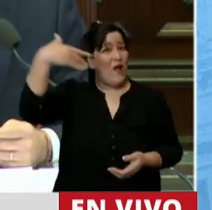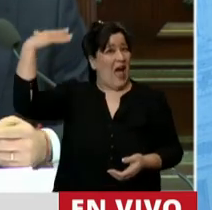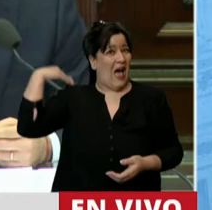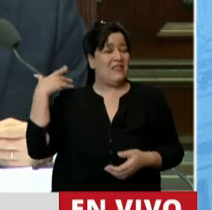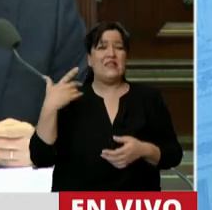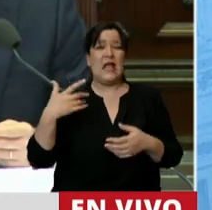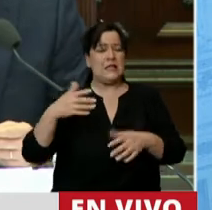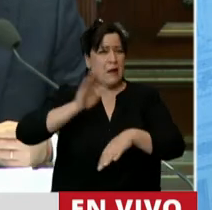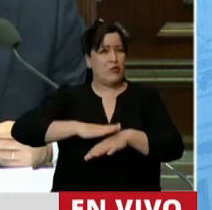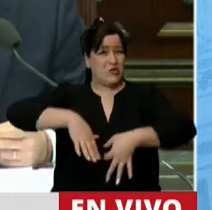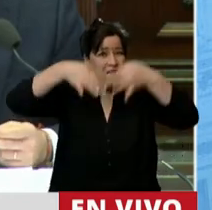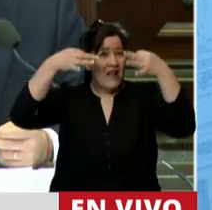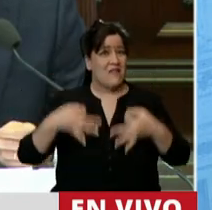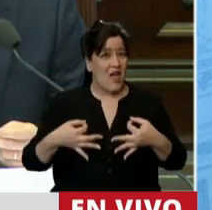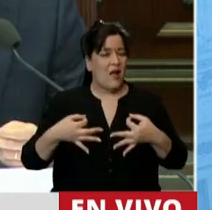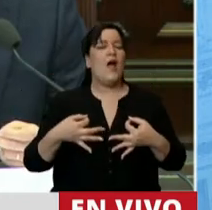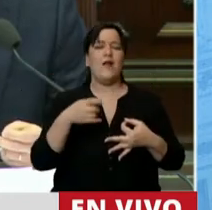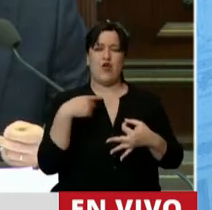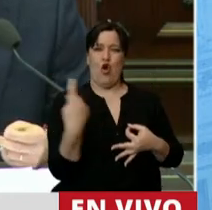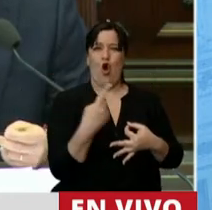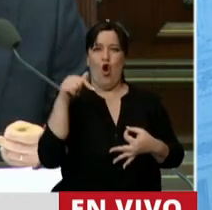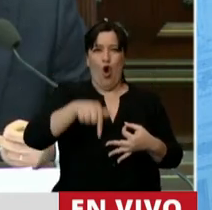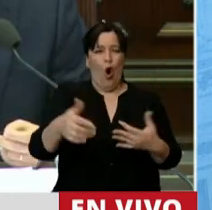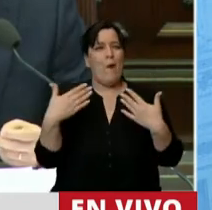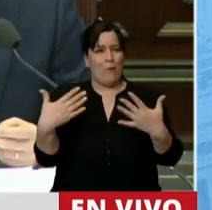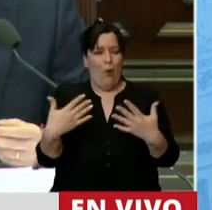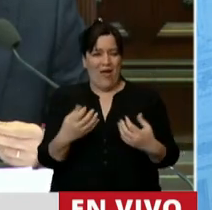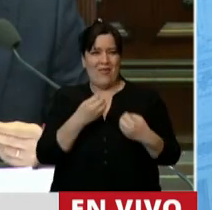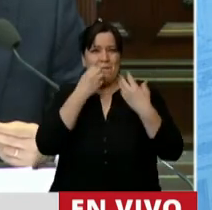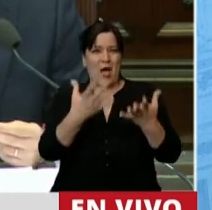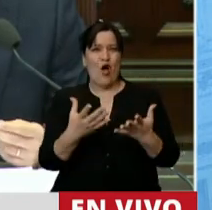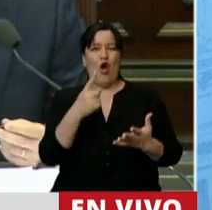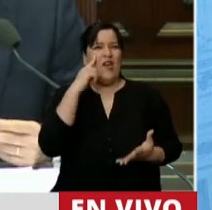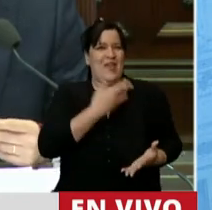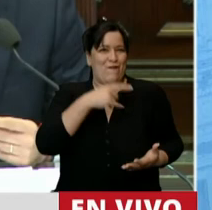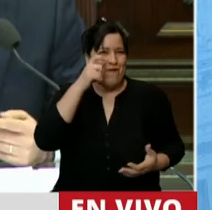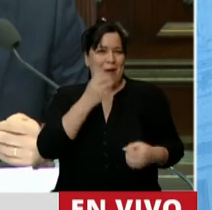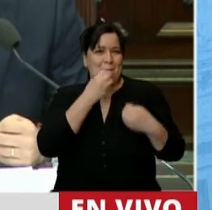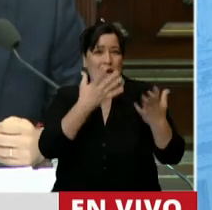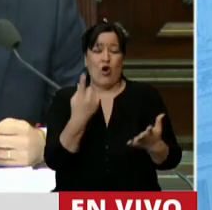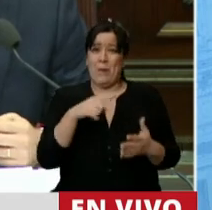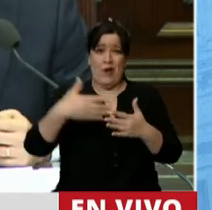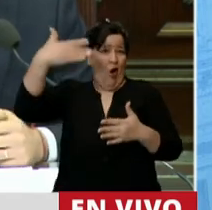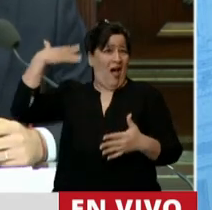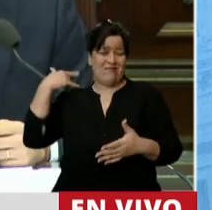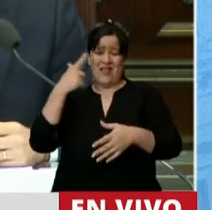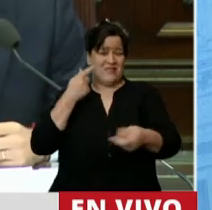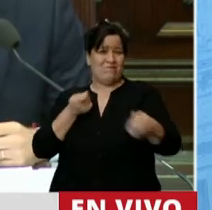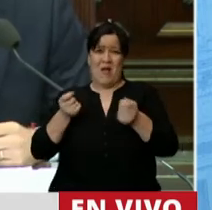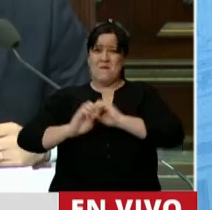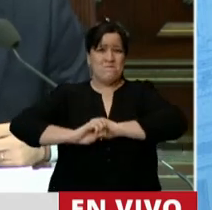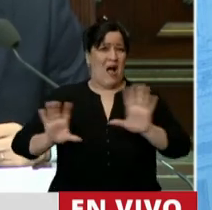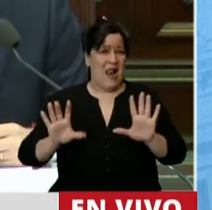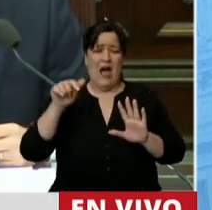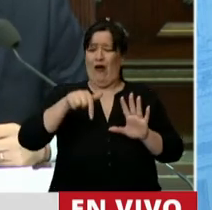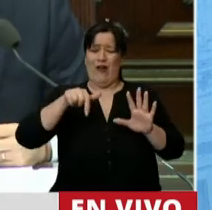irresponsables, hoy podríamos tener muchos más ingresos familiares de emergencia. Muchos más de los 9 millones de argentinos y de